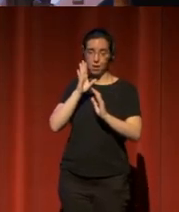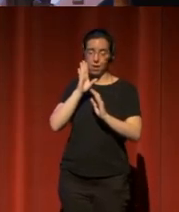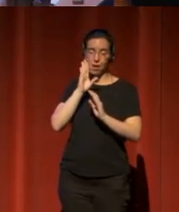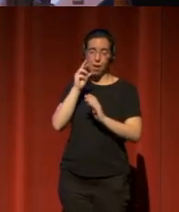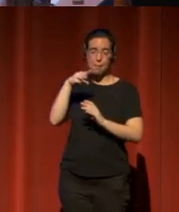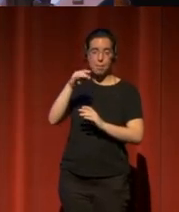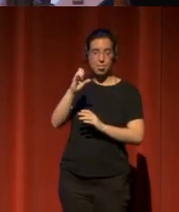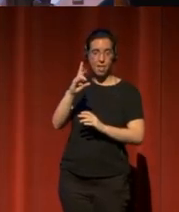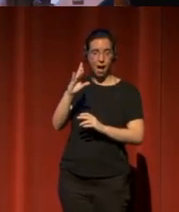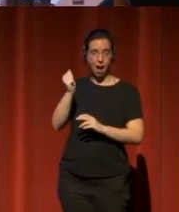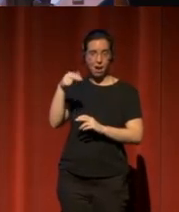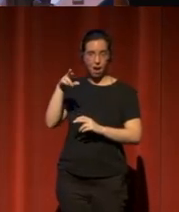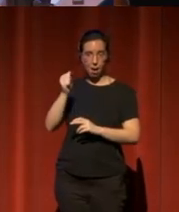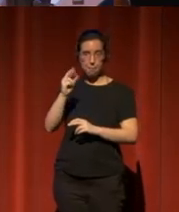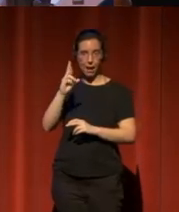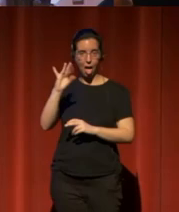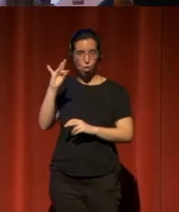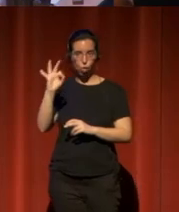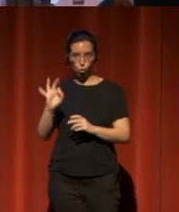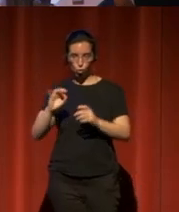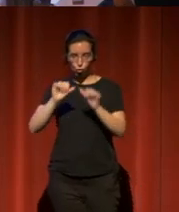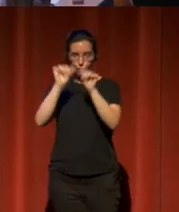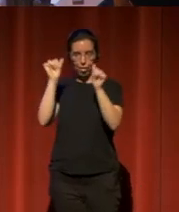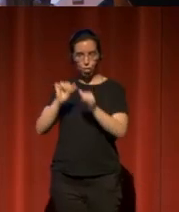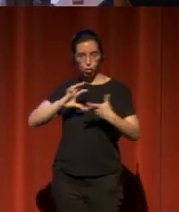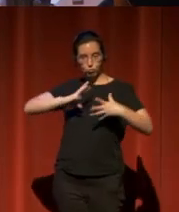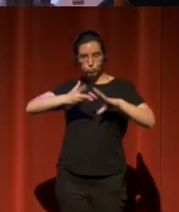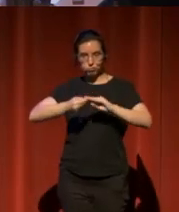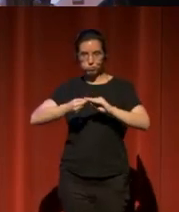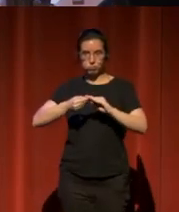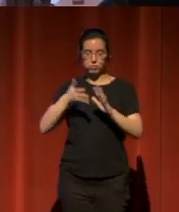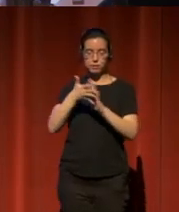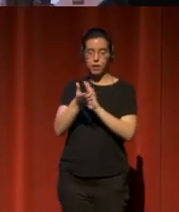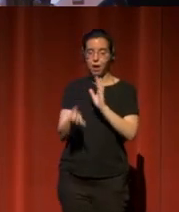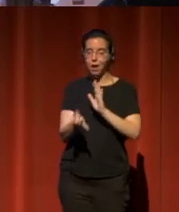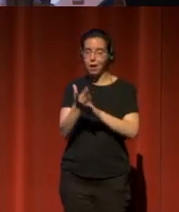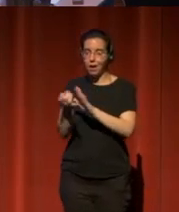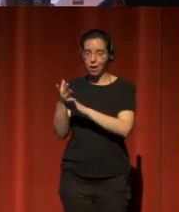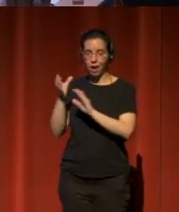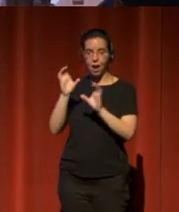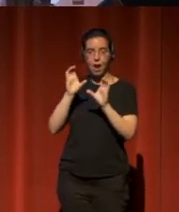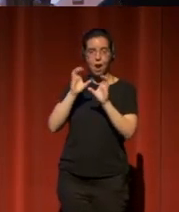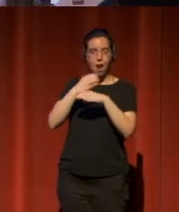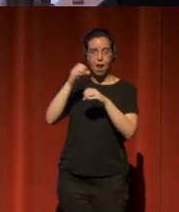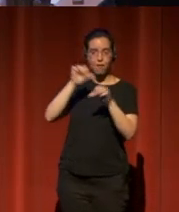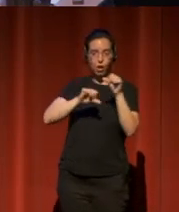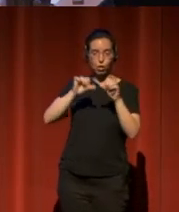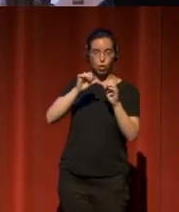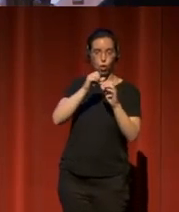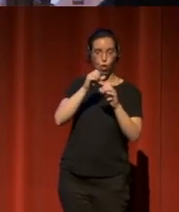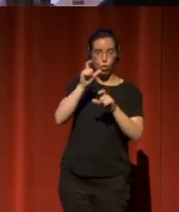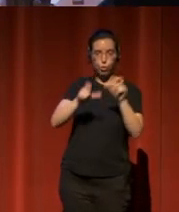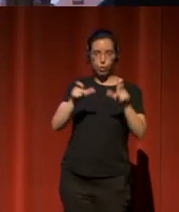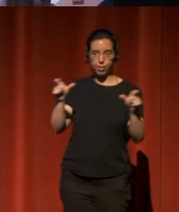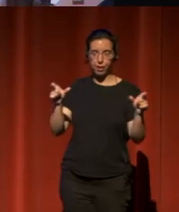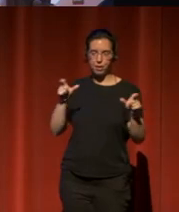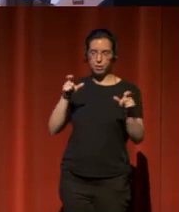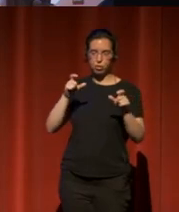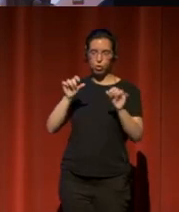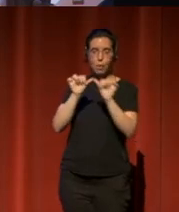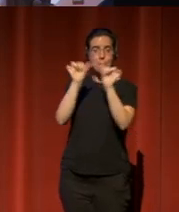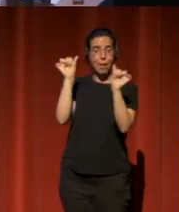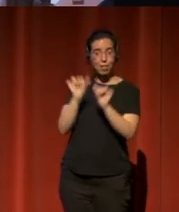Prado para montar laboratorios ciudadanos. Esta metodología la estuvieron